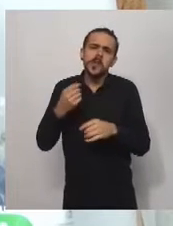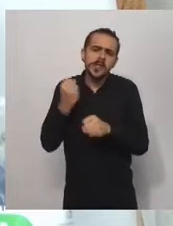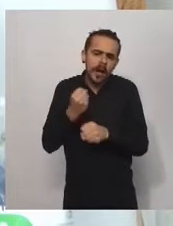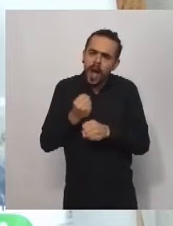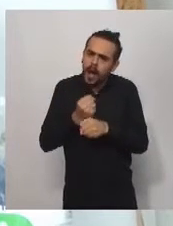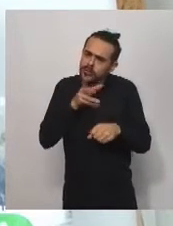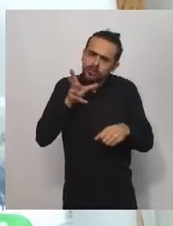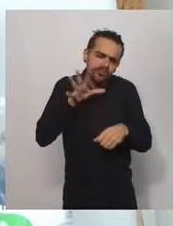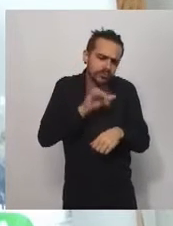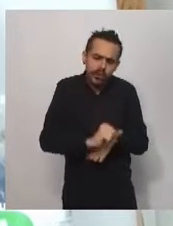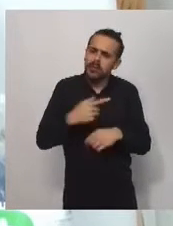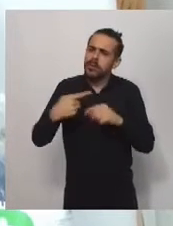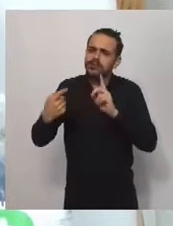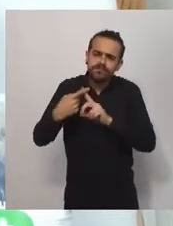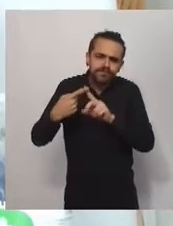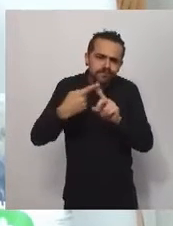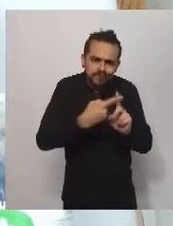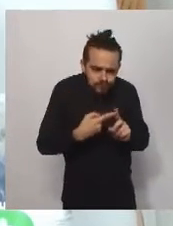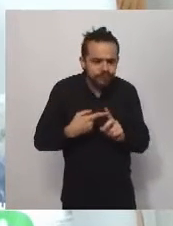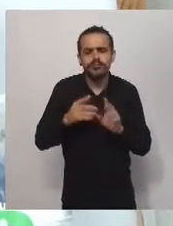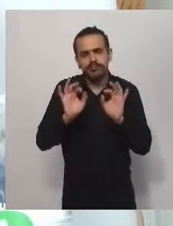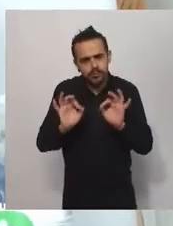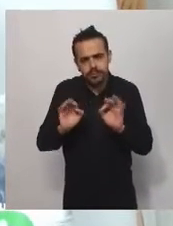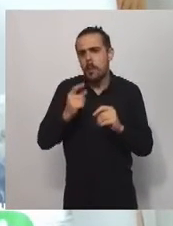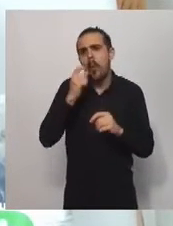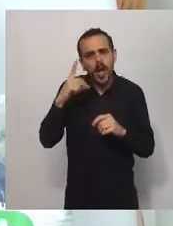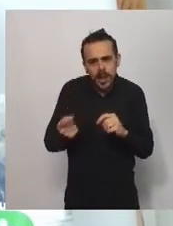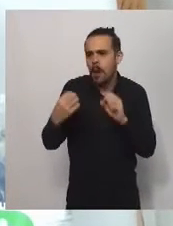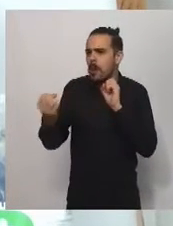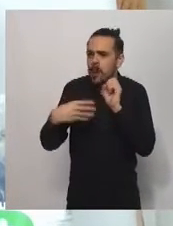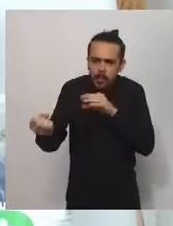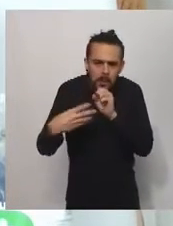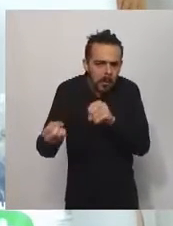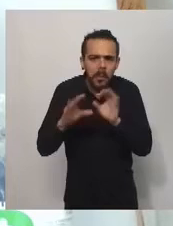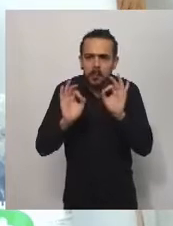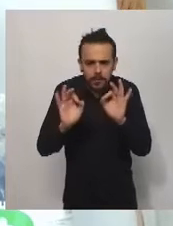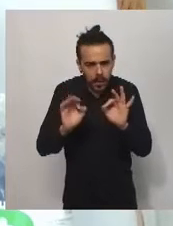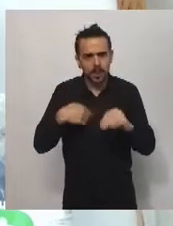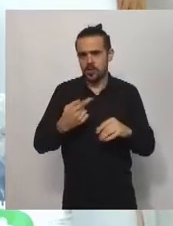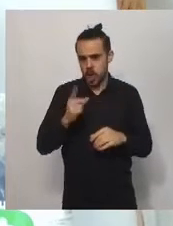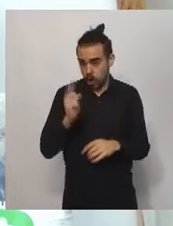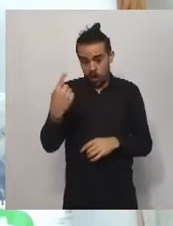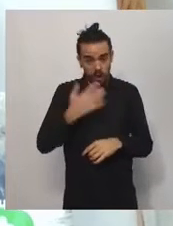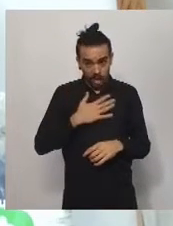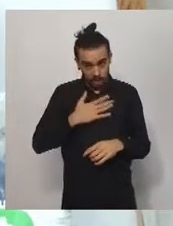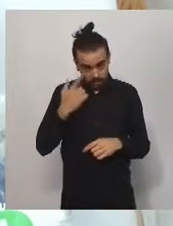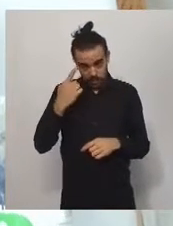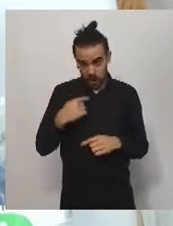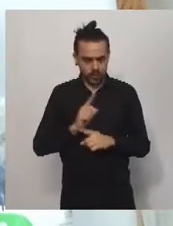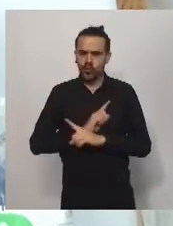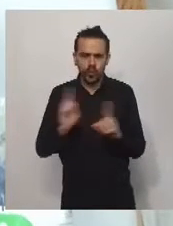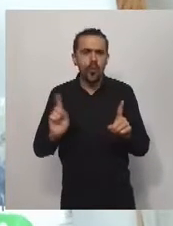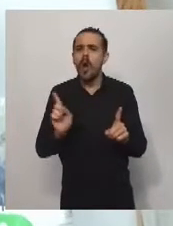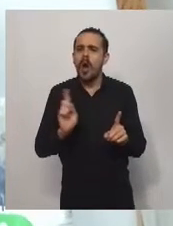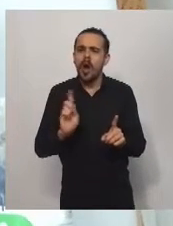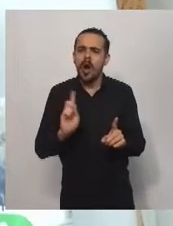y cada una de estas instituciones, no los hemos hecho solos, hemos estado trabajando y agradecemos la colaboración y la interacción